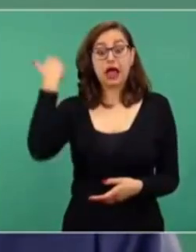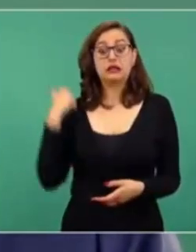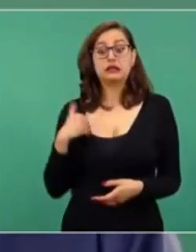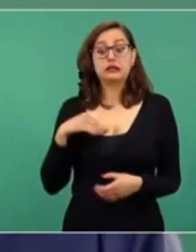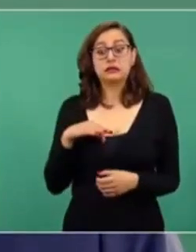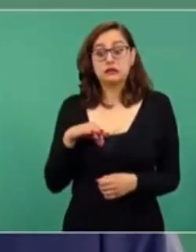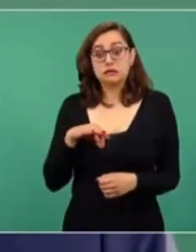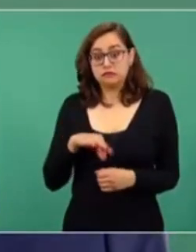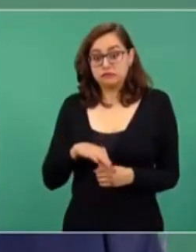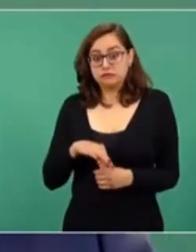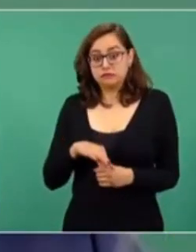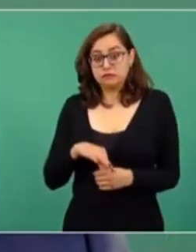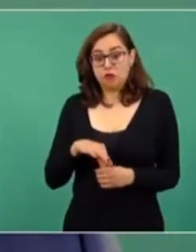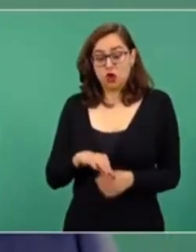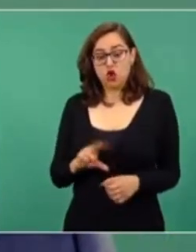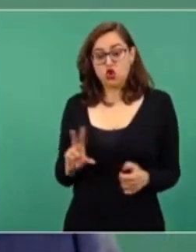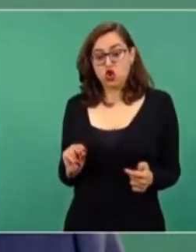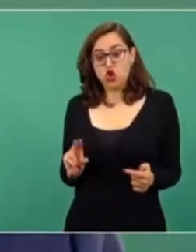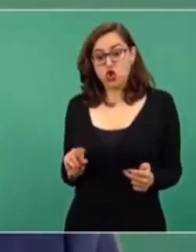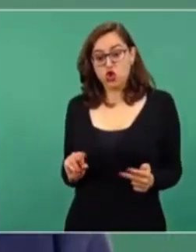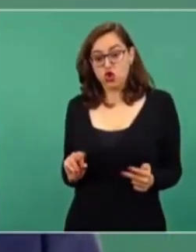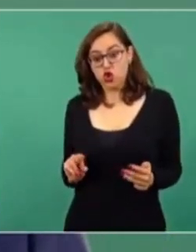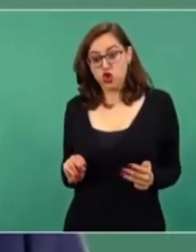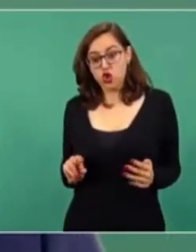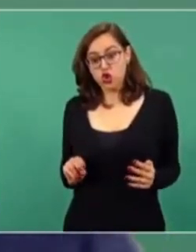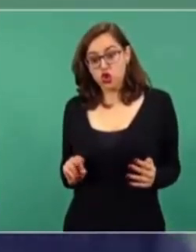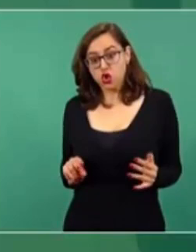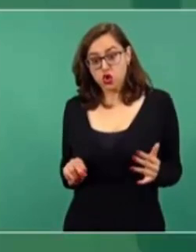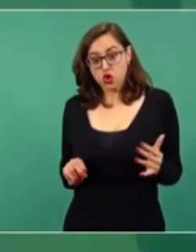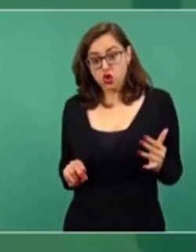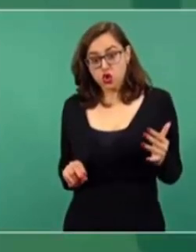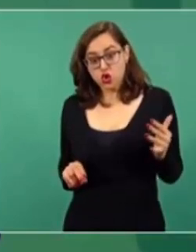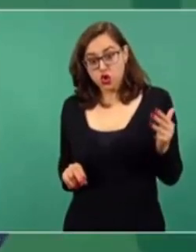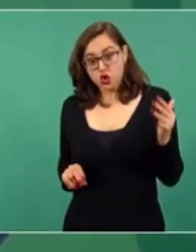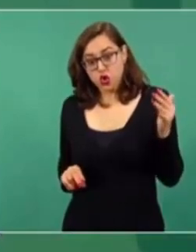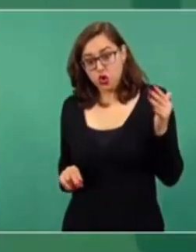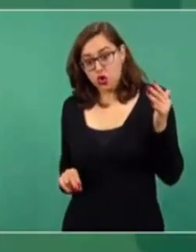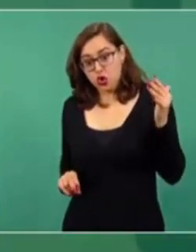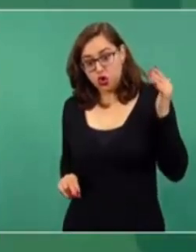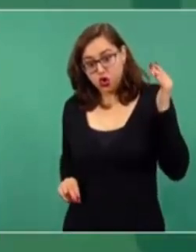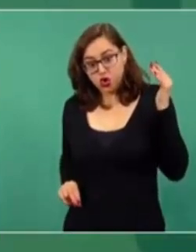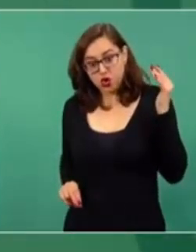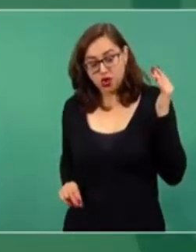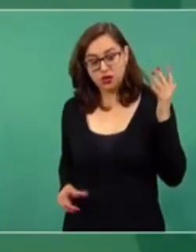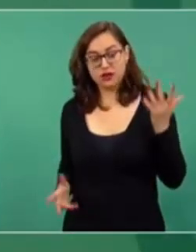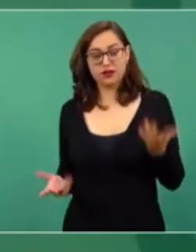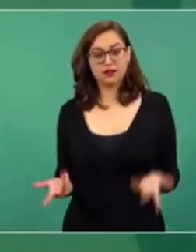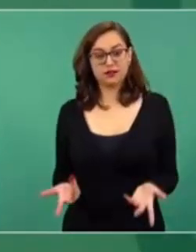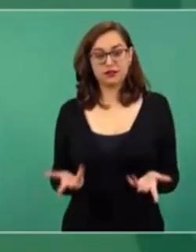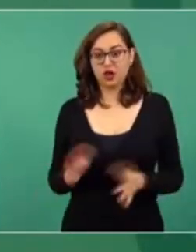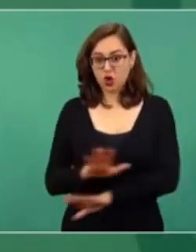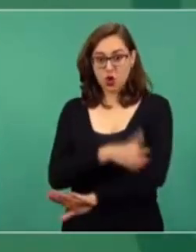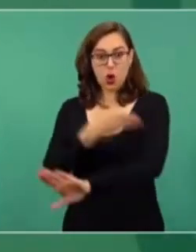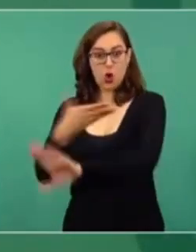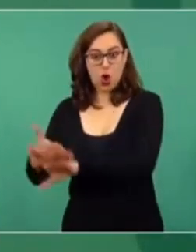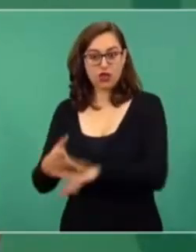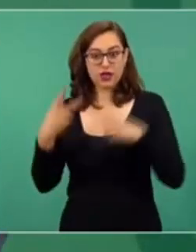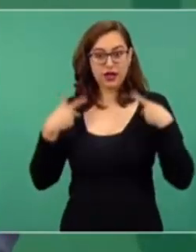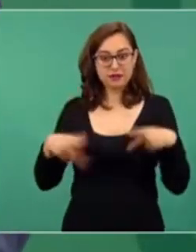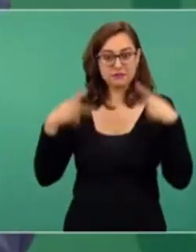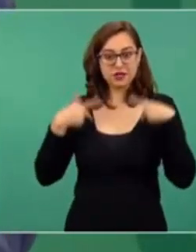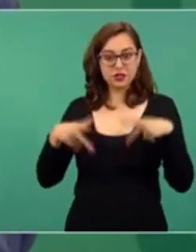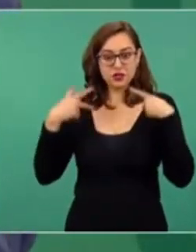en contra de los intereses de la gente